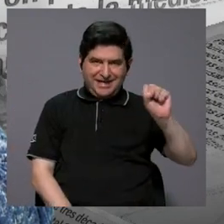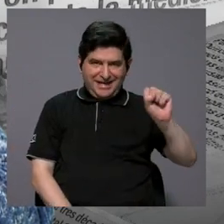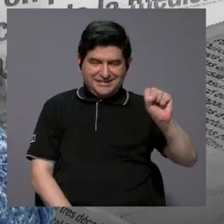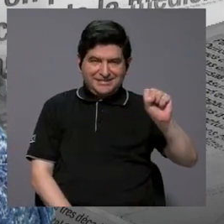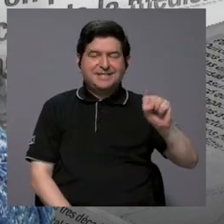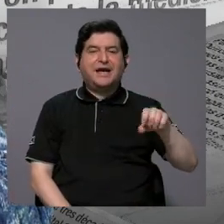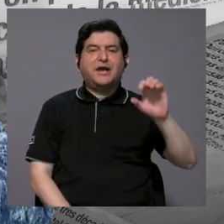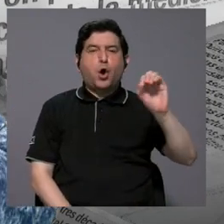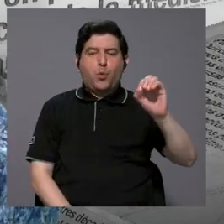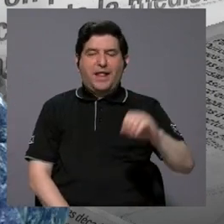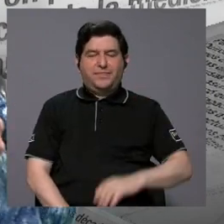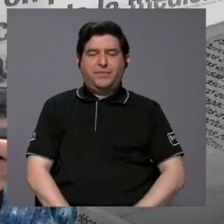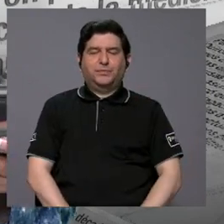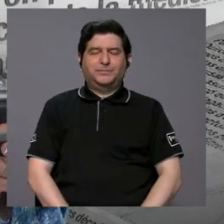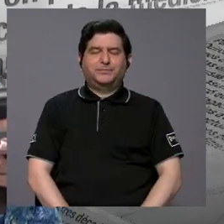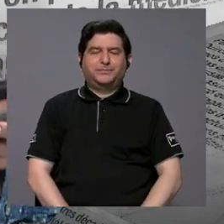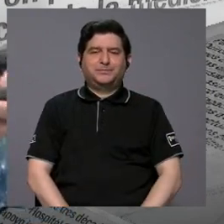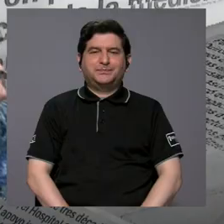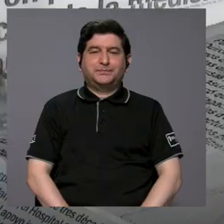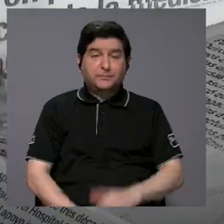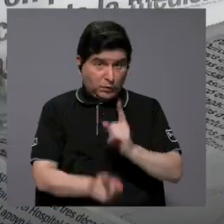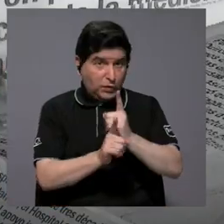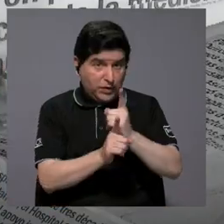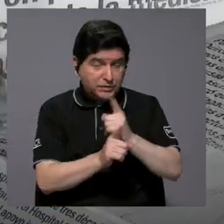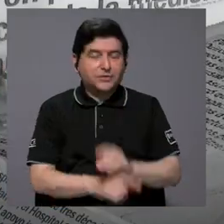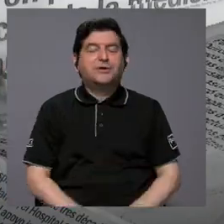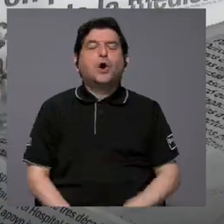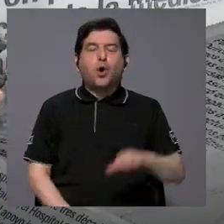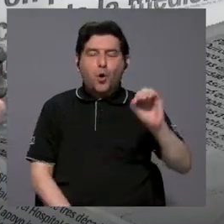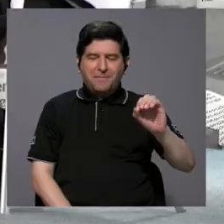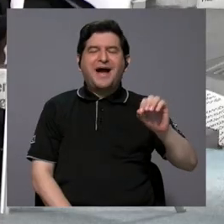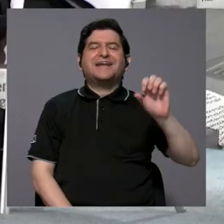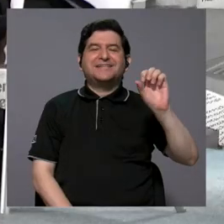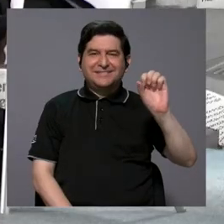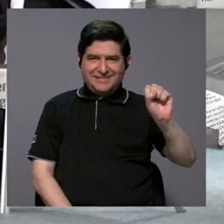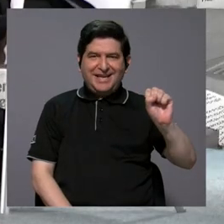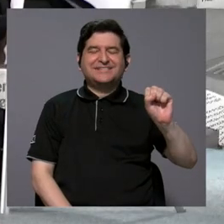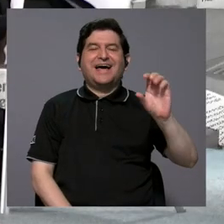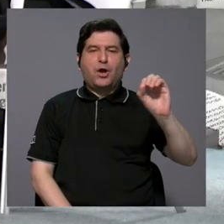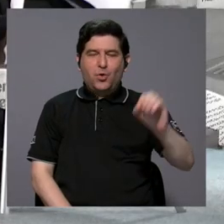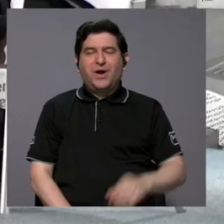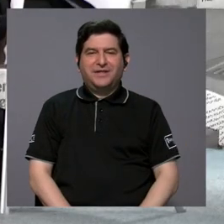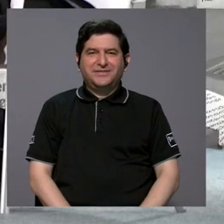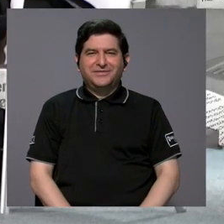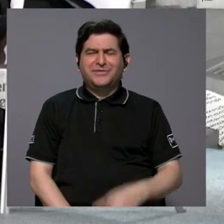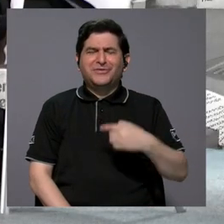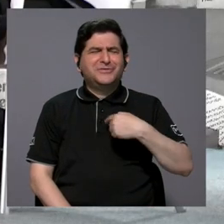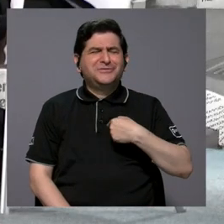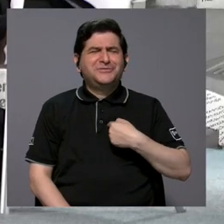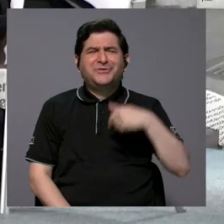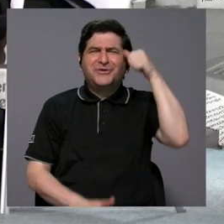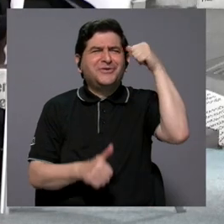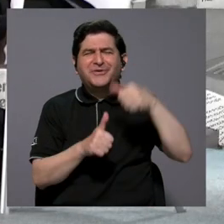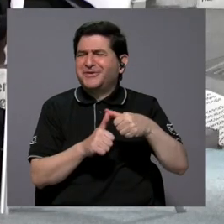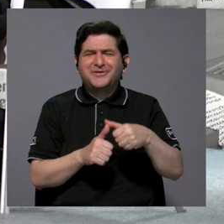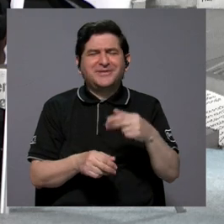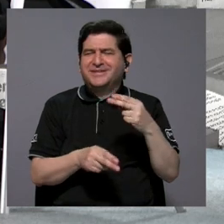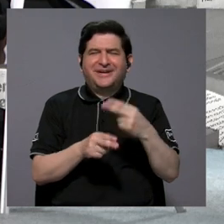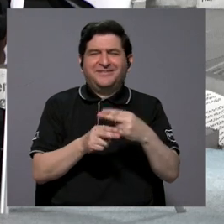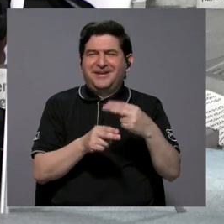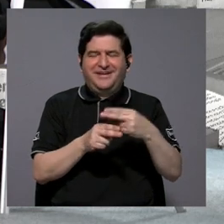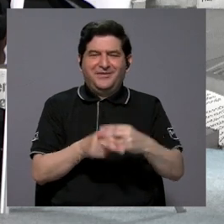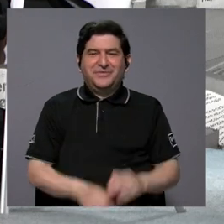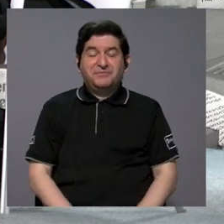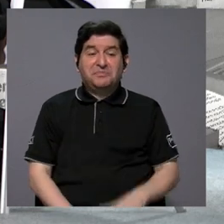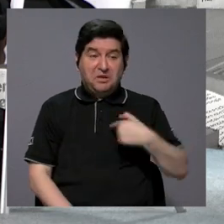Obando. Salazar Obando es, ¿verdad? Omar Salazar Obando. Omar Salazar Obando. No se me pega el nombre. Bueno,